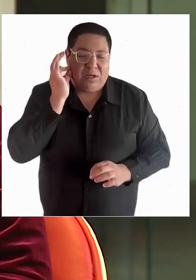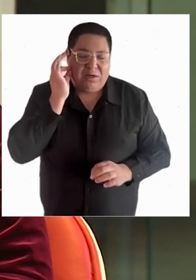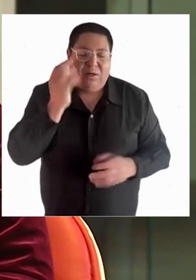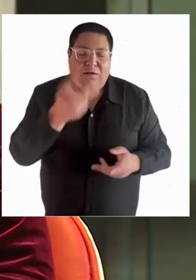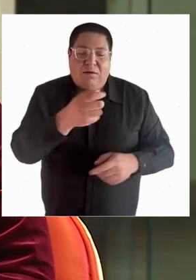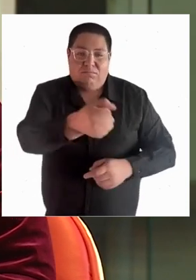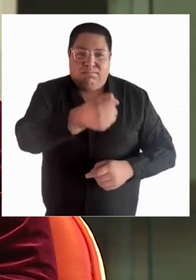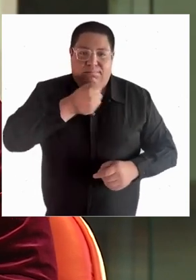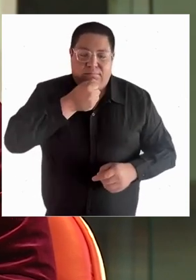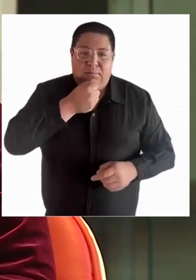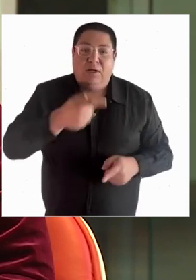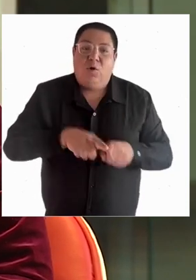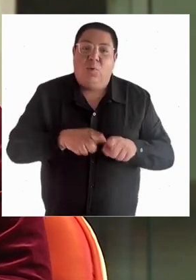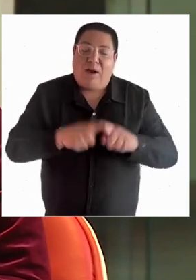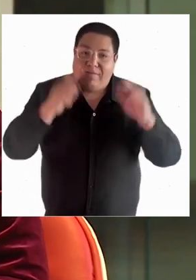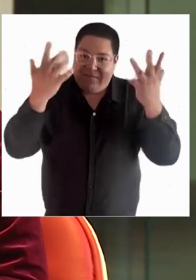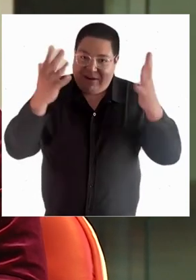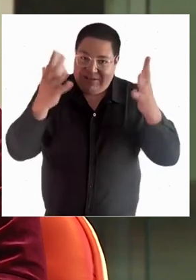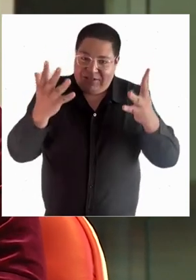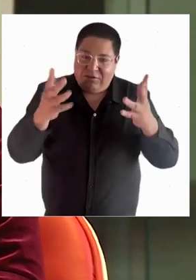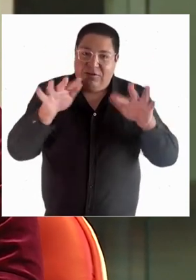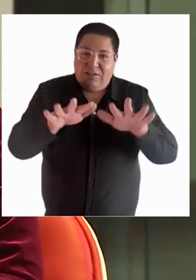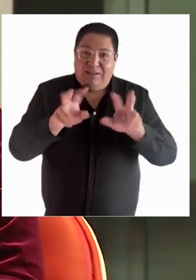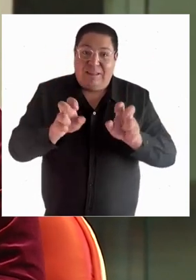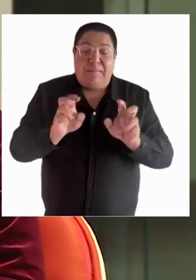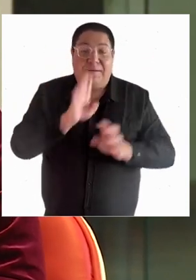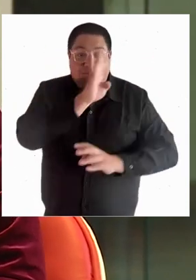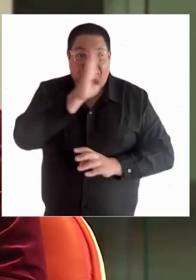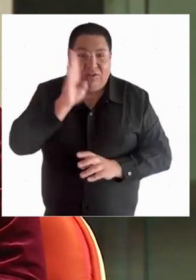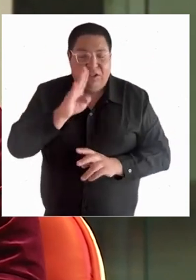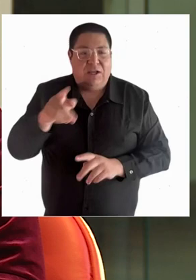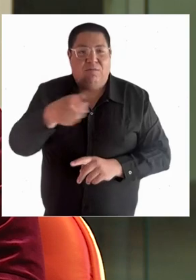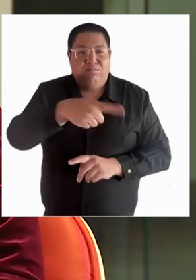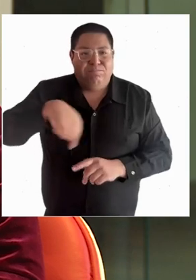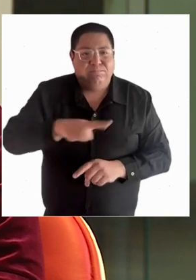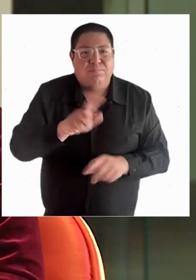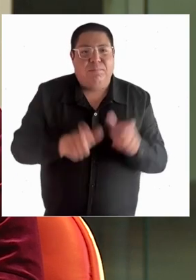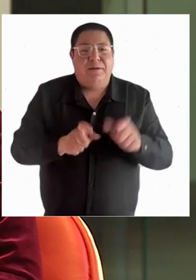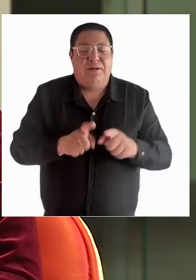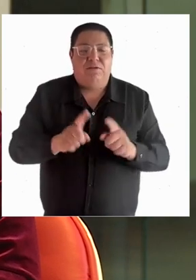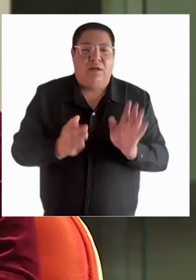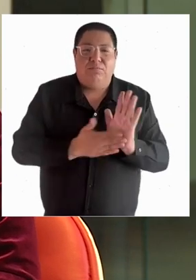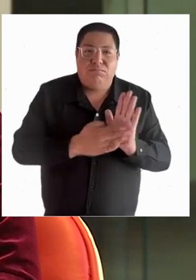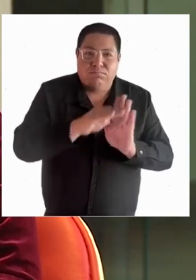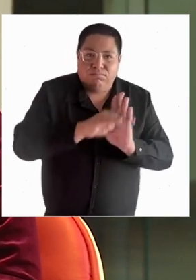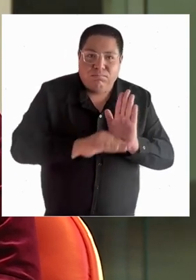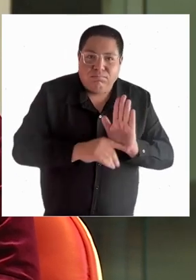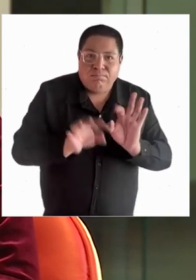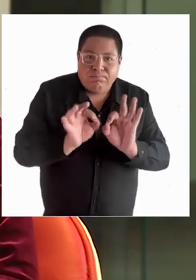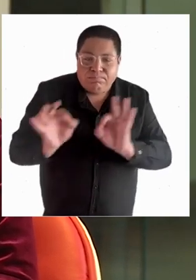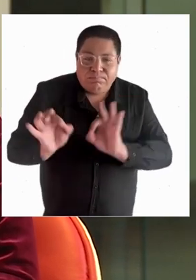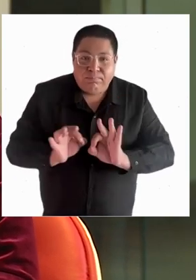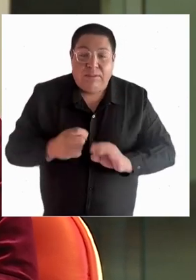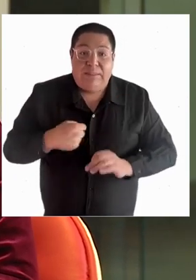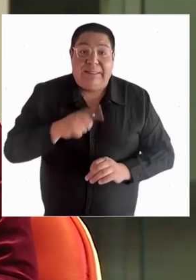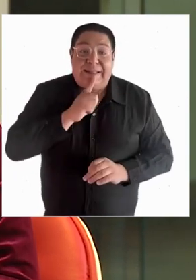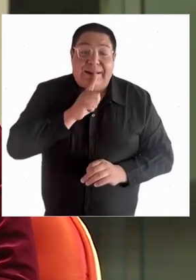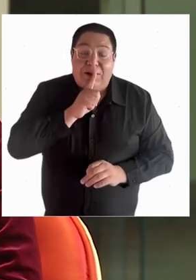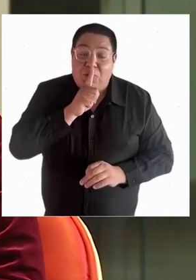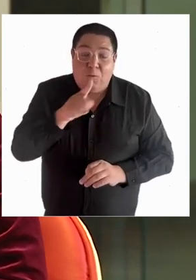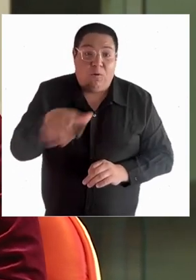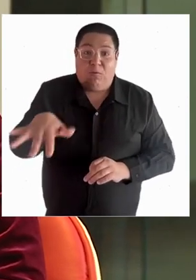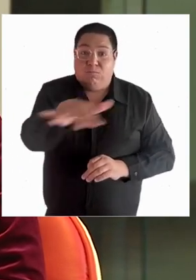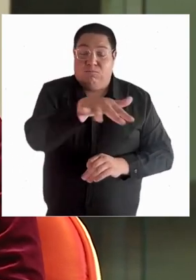yo soy madre de un niño con discapacidad, específicamente con síndrome de Down. Él ya tiene 10 años, actualmente cursa